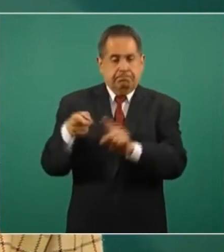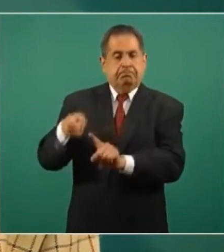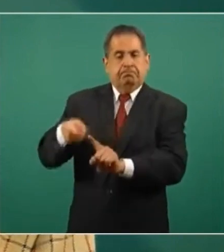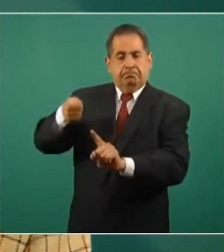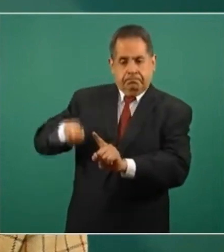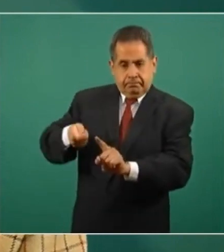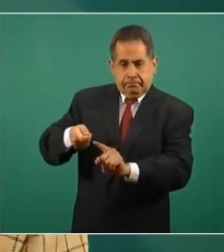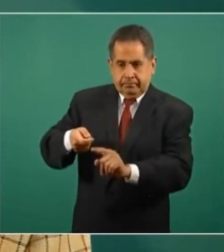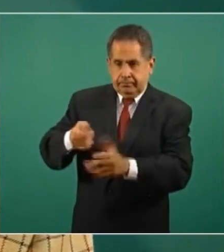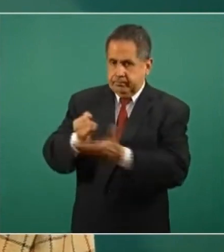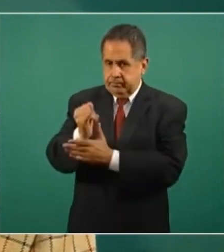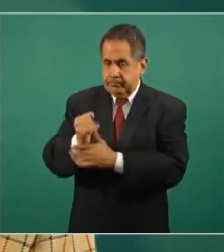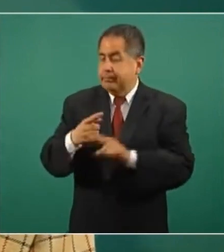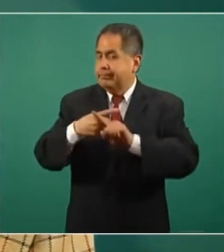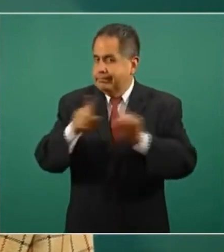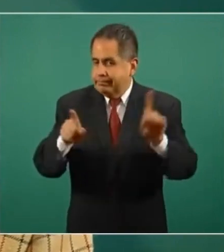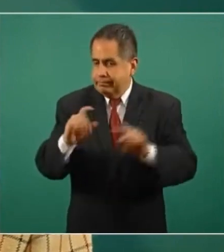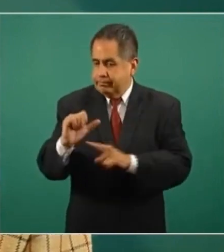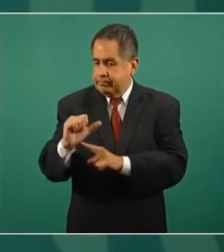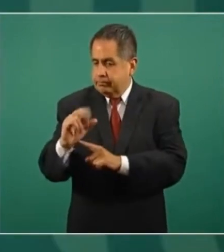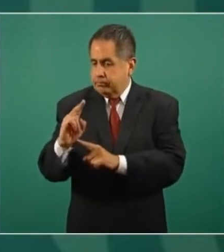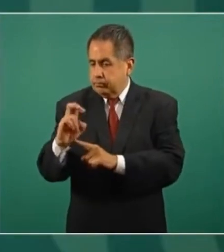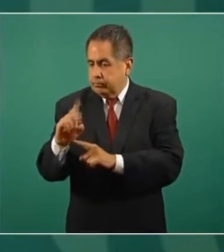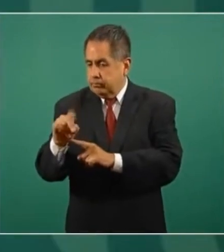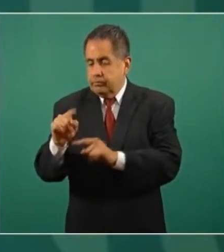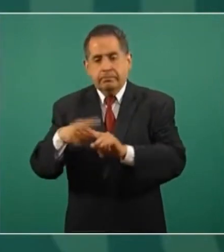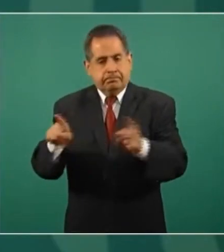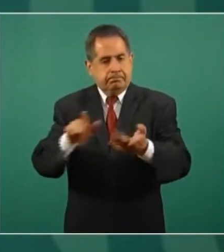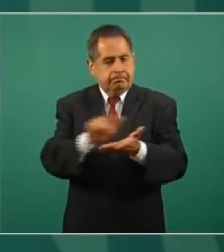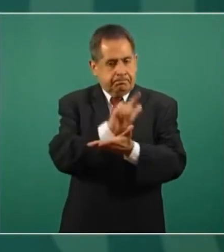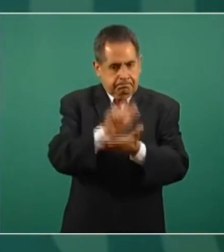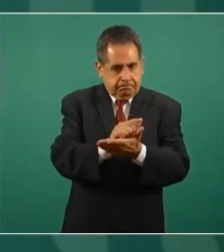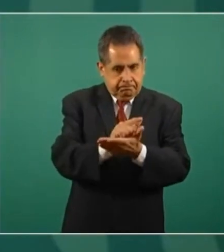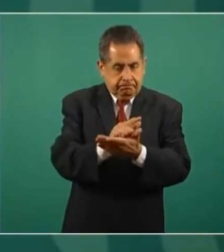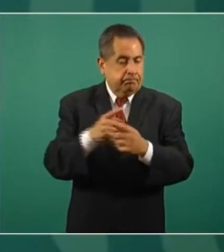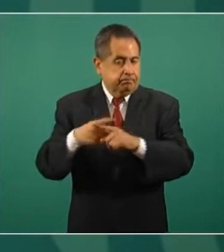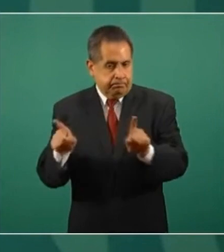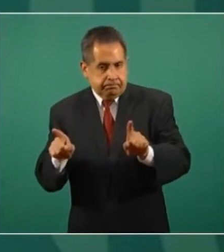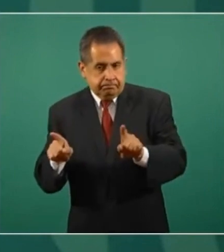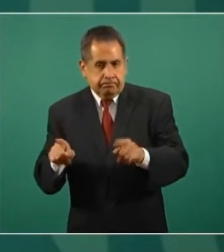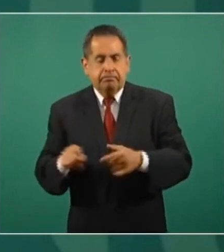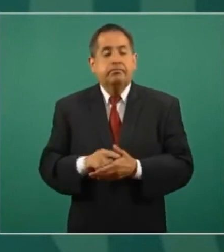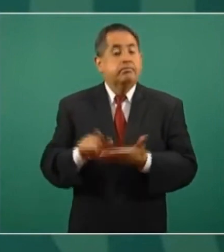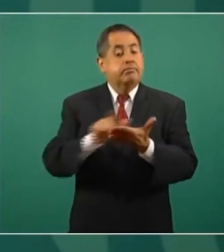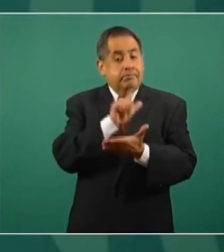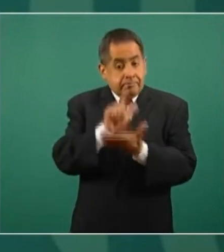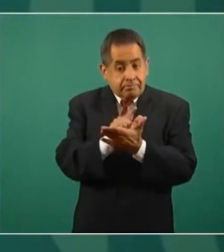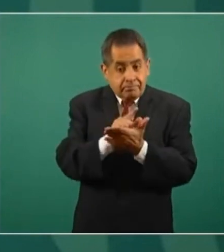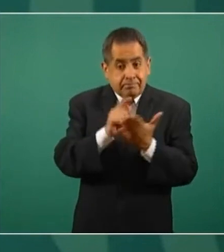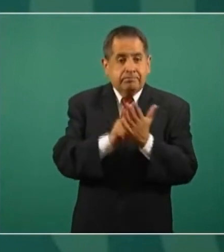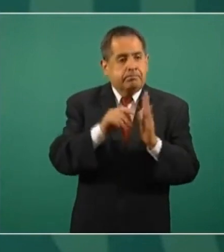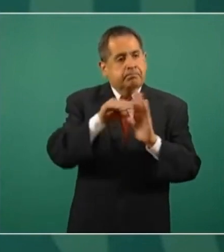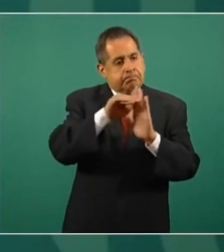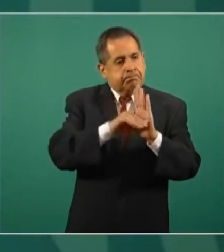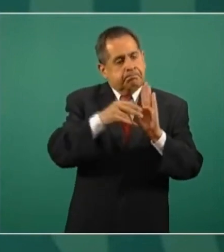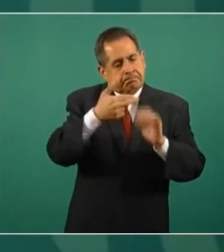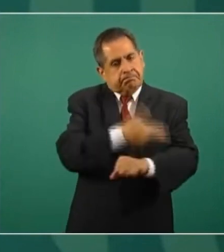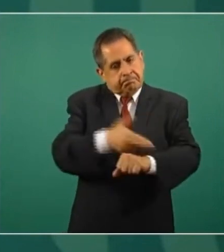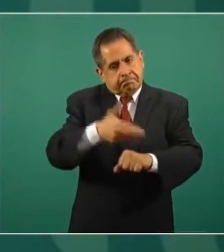distinto a una ley. ¿Por qué? Pues porque la ley simplemente pasa por todo un proceso legislativo